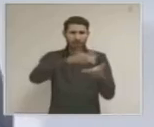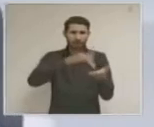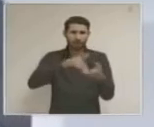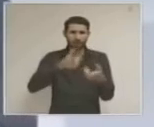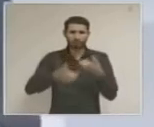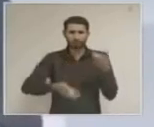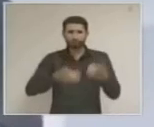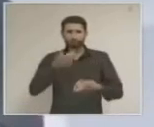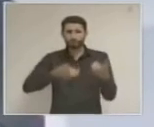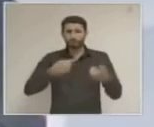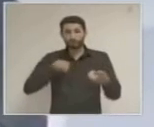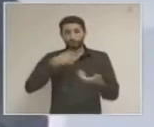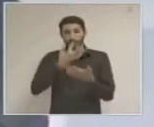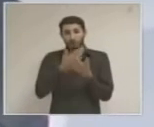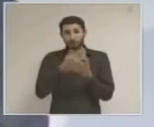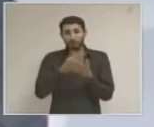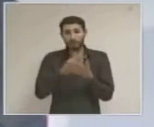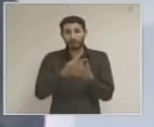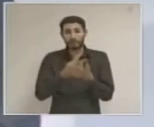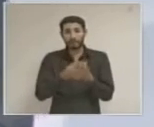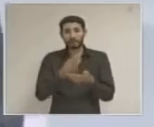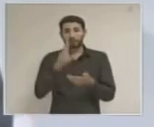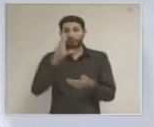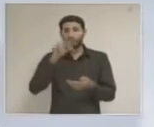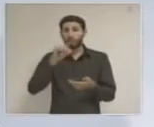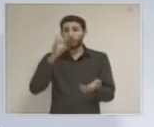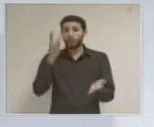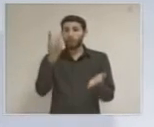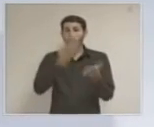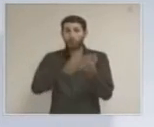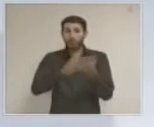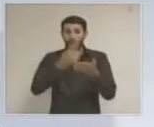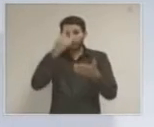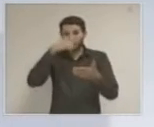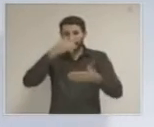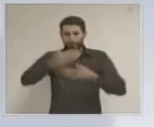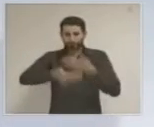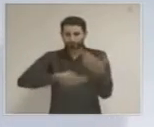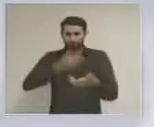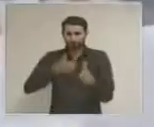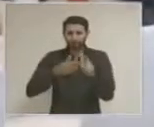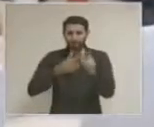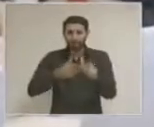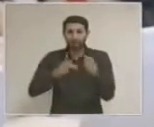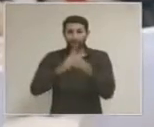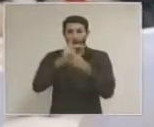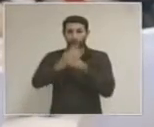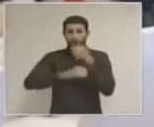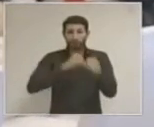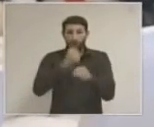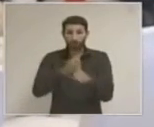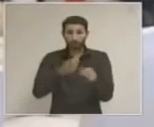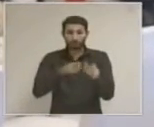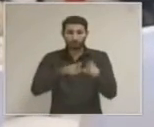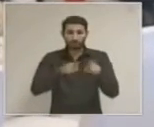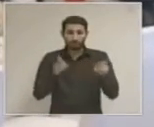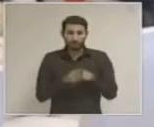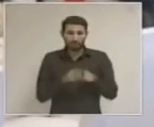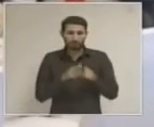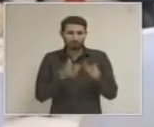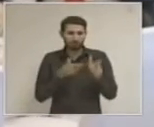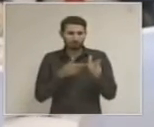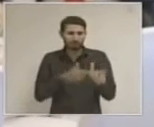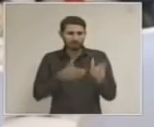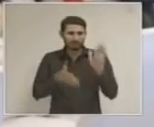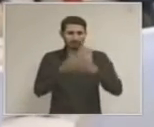yo espero que pueda haber, no sólo, la capacidad de sostener este ritmo de inversión el año próximo. El Ejecutivo del Estado resaltó que